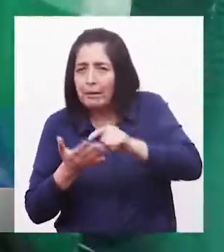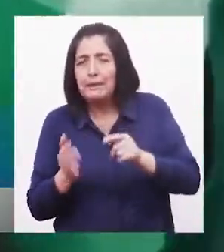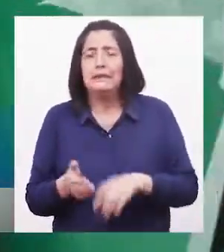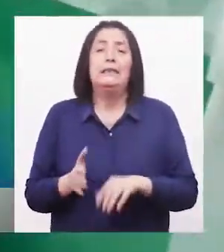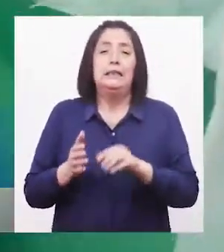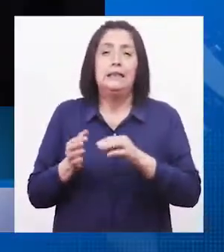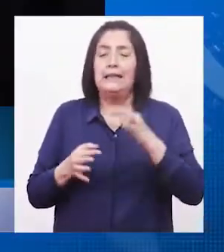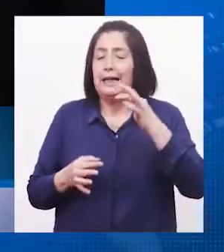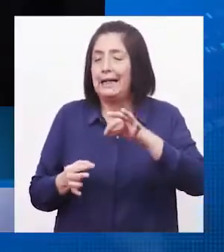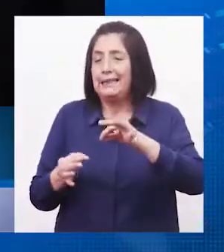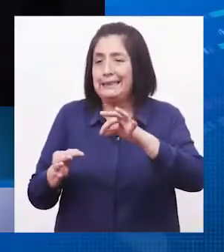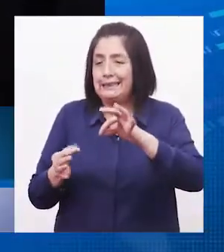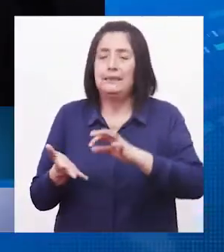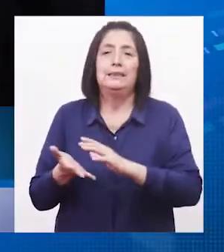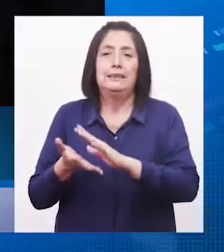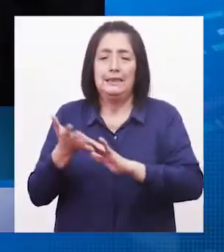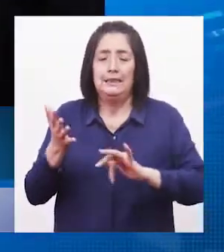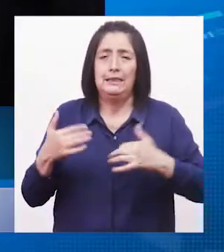sangrecita.